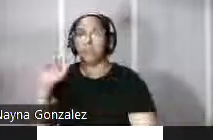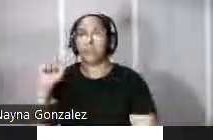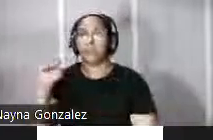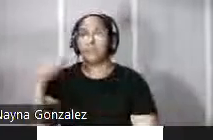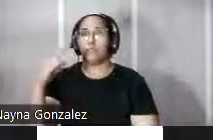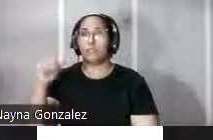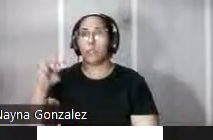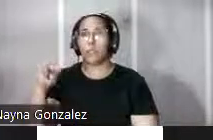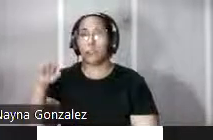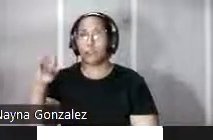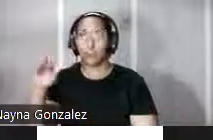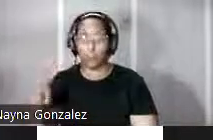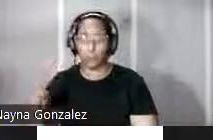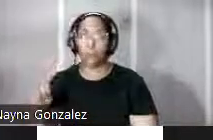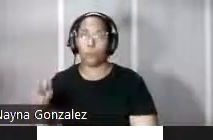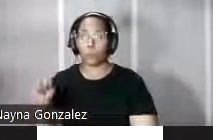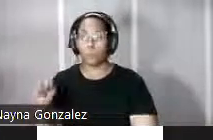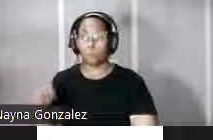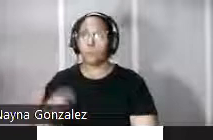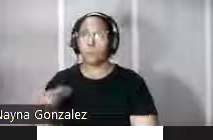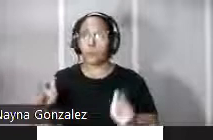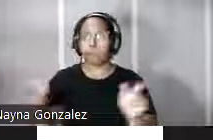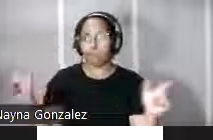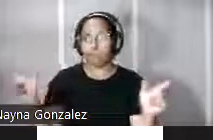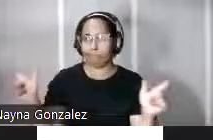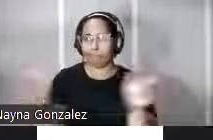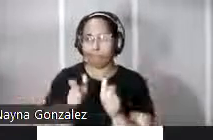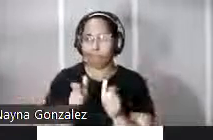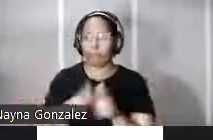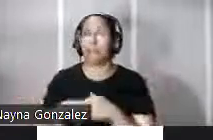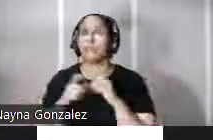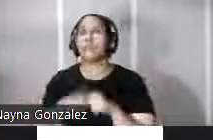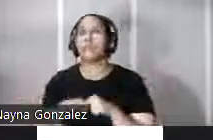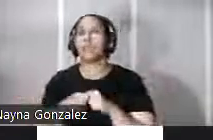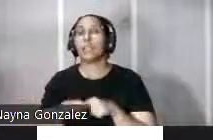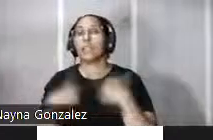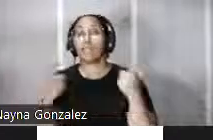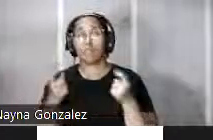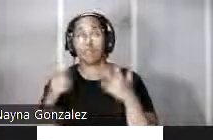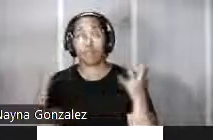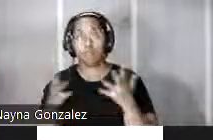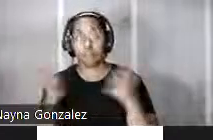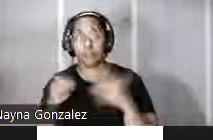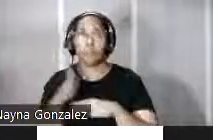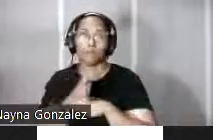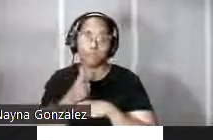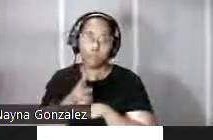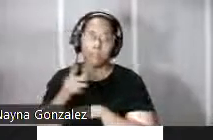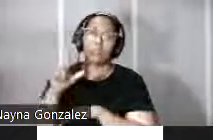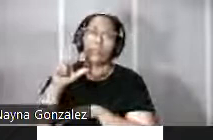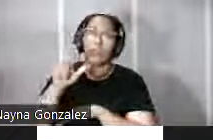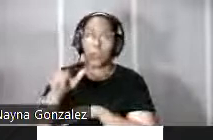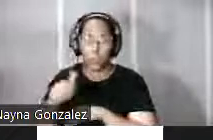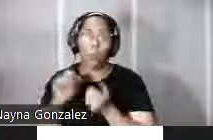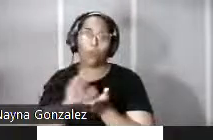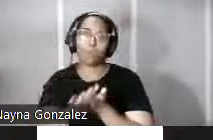también fue una batería de pequeña de pequeñas dimensiones realizada primero en madera y posteriormente